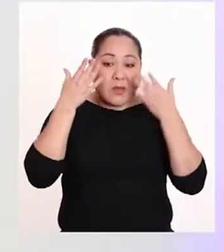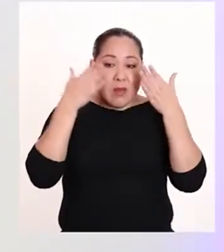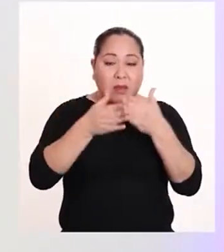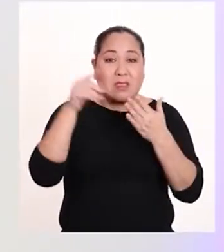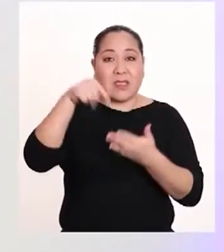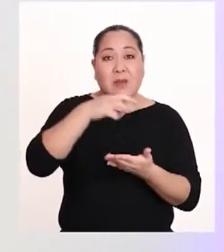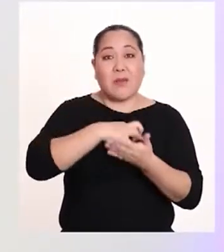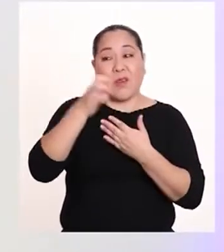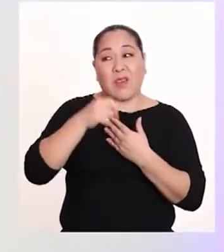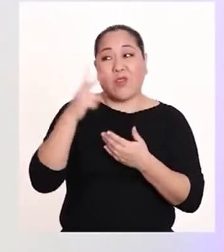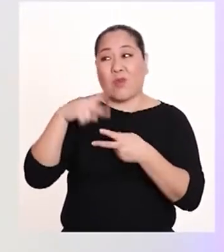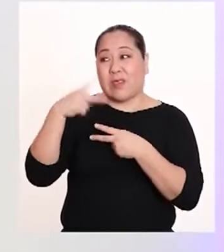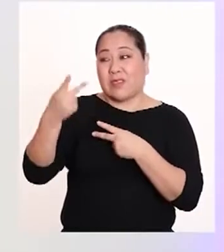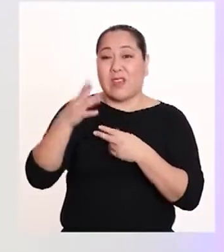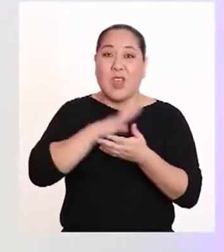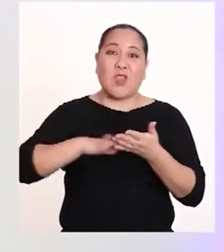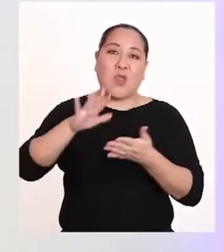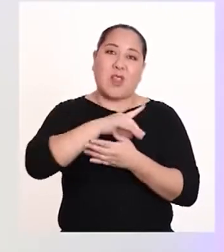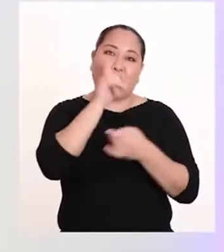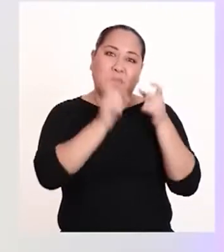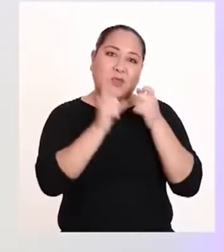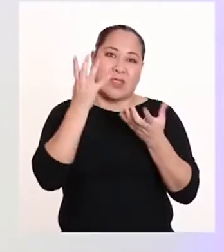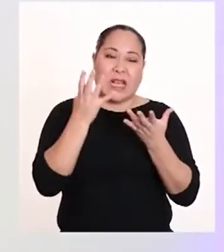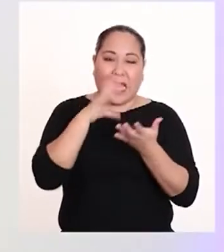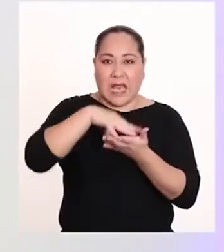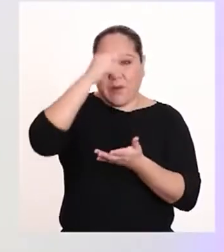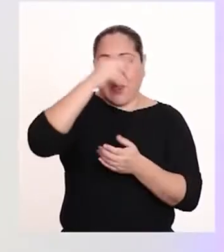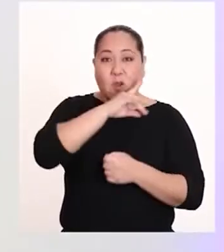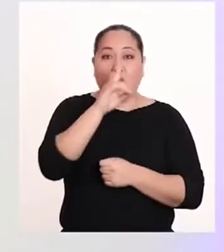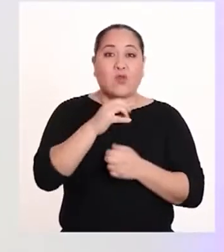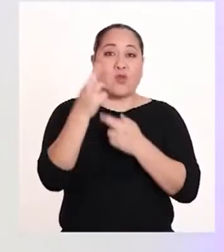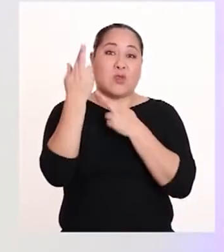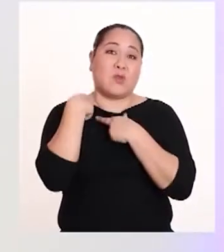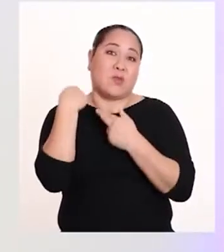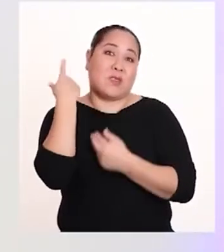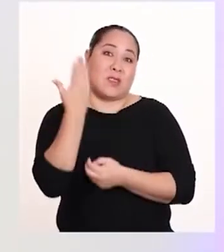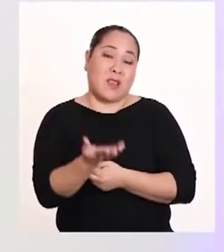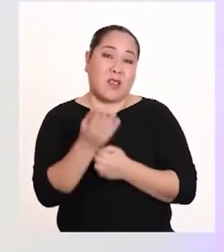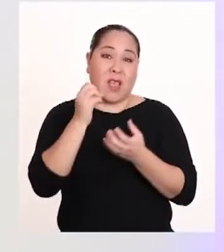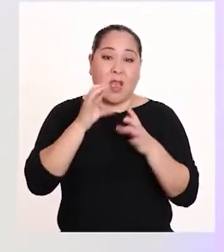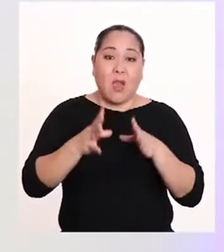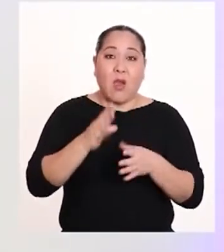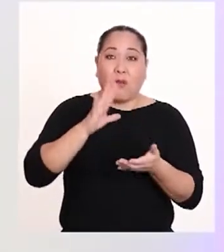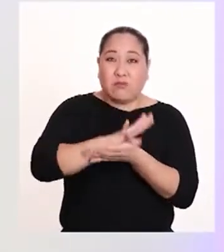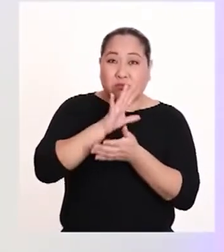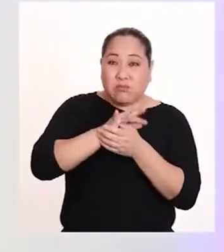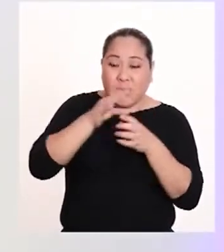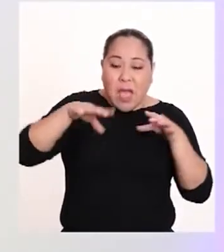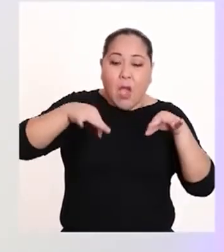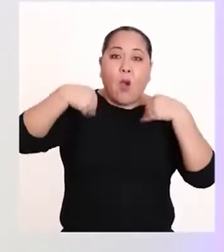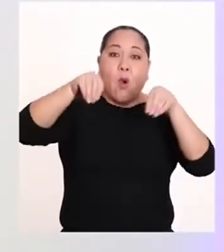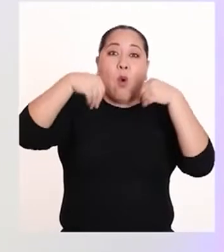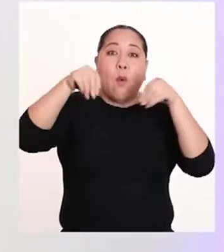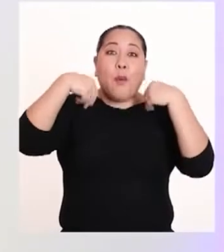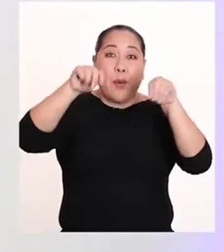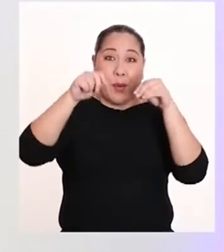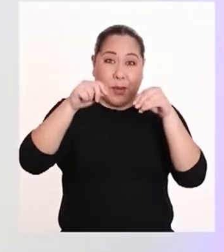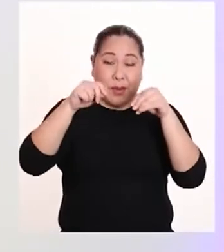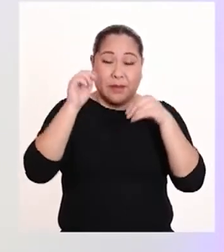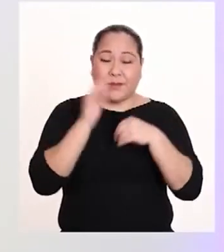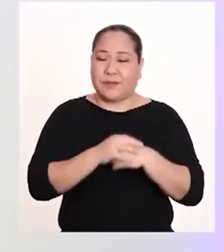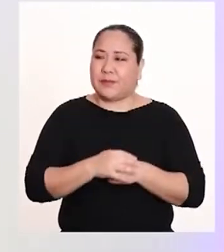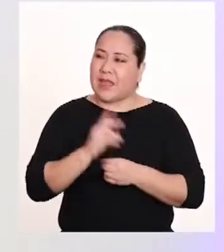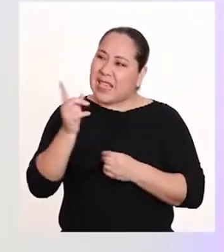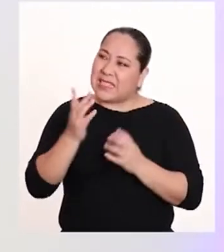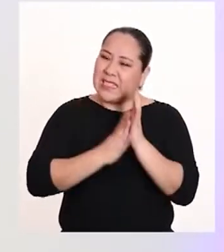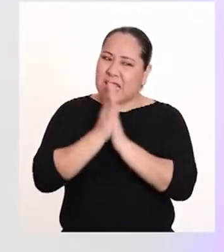dedicarle este programa a tu vecino y a toda la gente que quiera aprender sobre el uso responsable del plástico. Romina, precisamente con estos